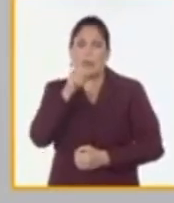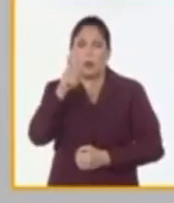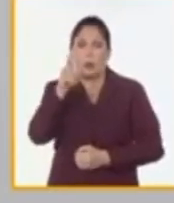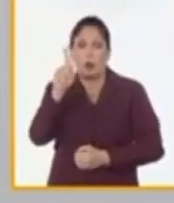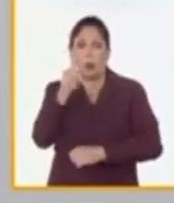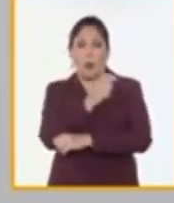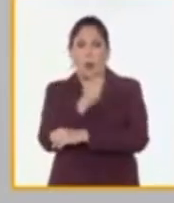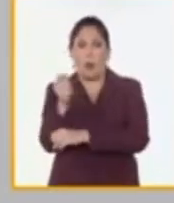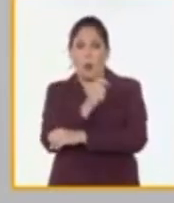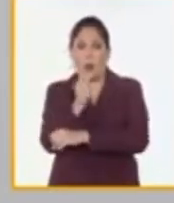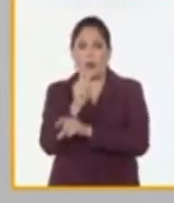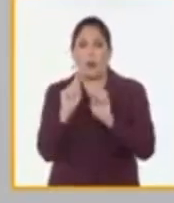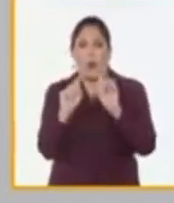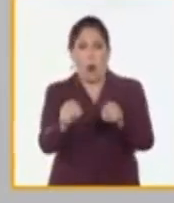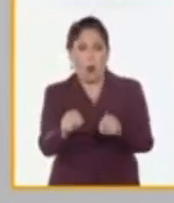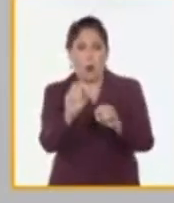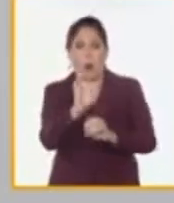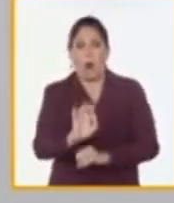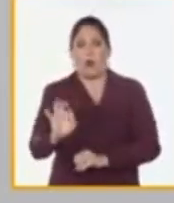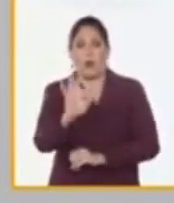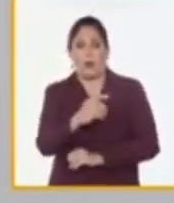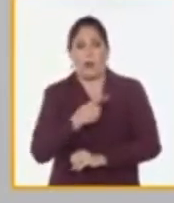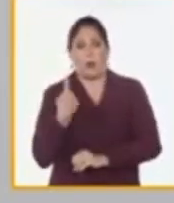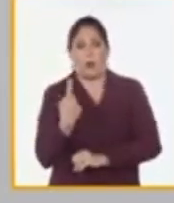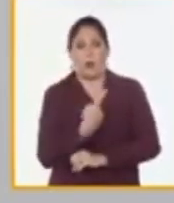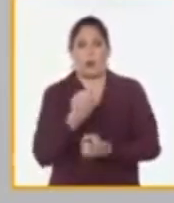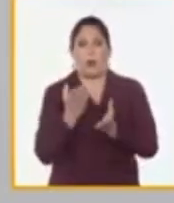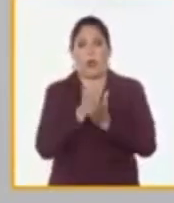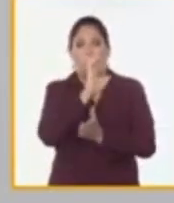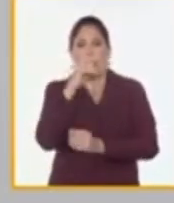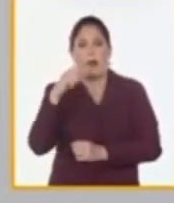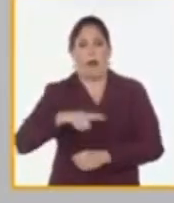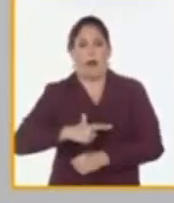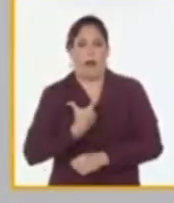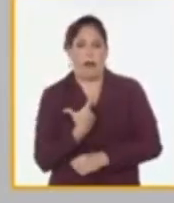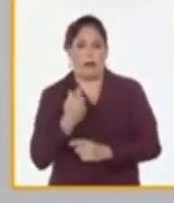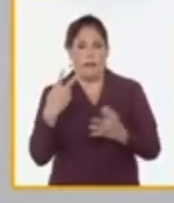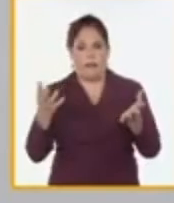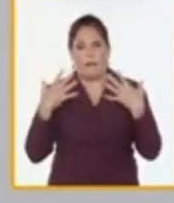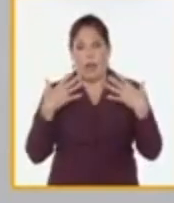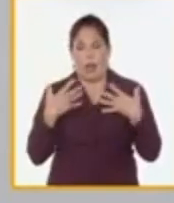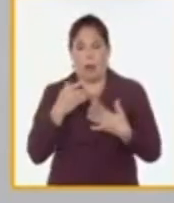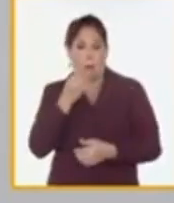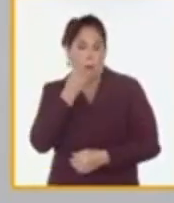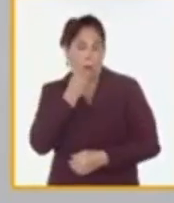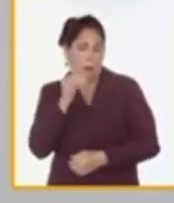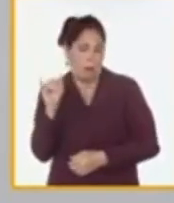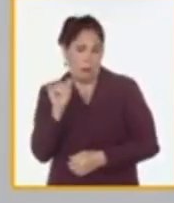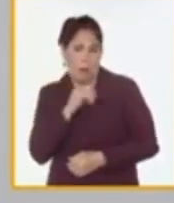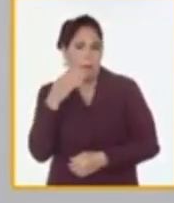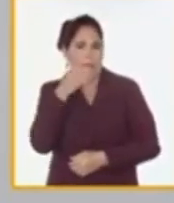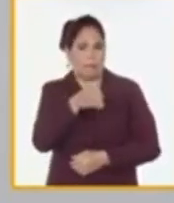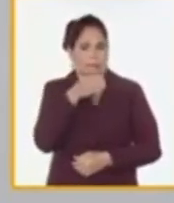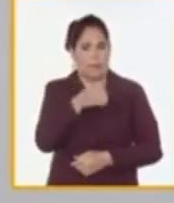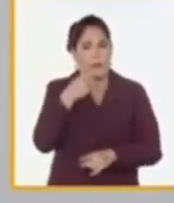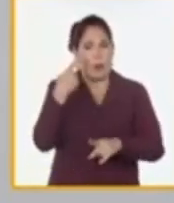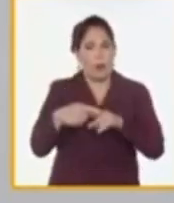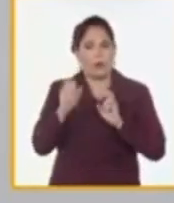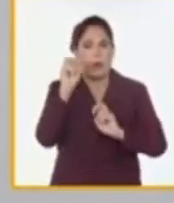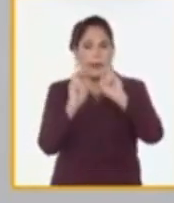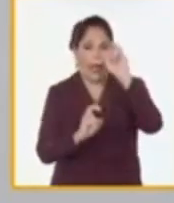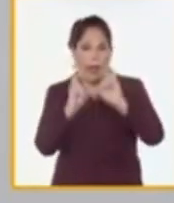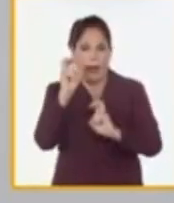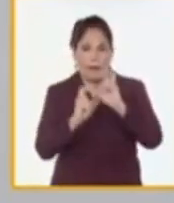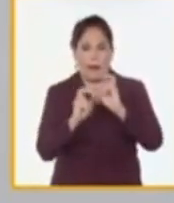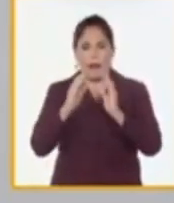cursos han organizado nuestras escuelas de arte en el verano. Lo mismo ocurre en el caso de los talleres, con